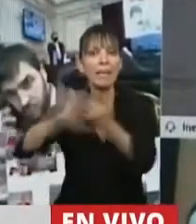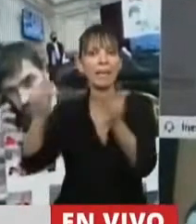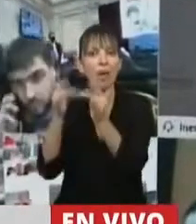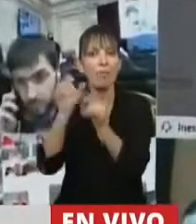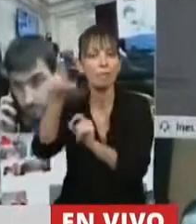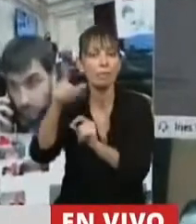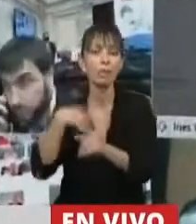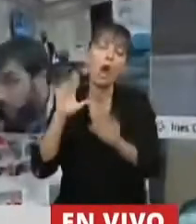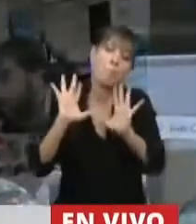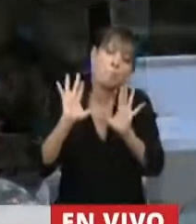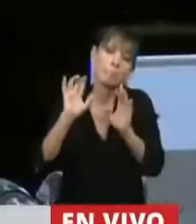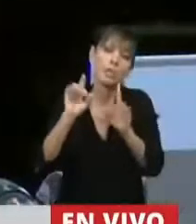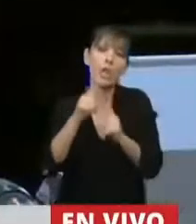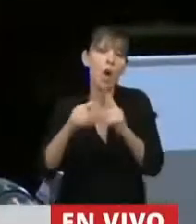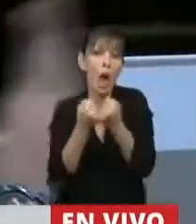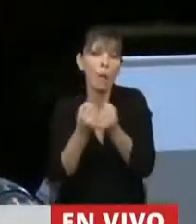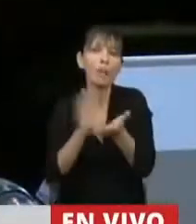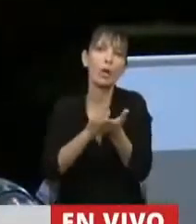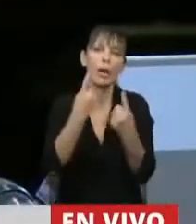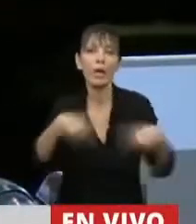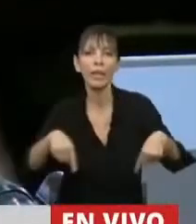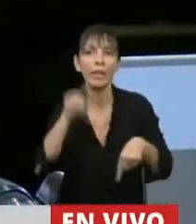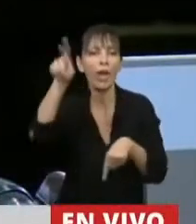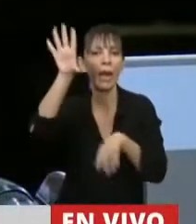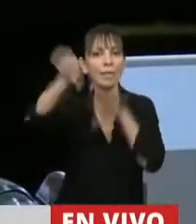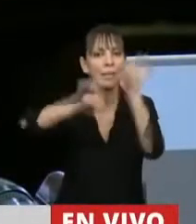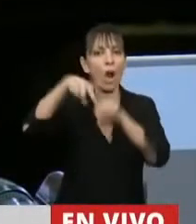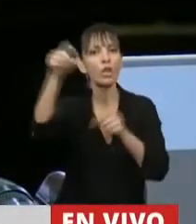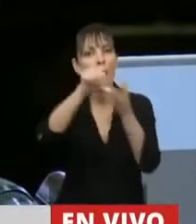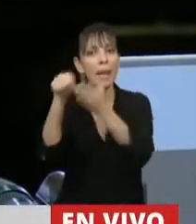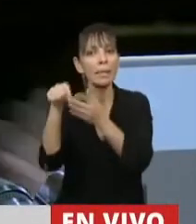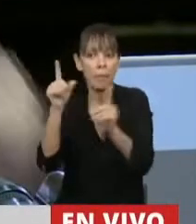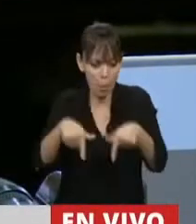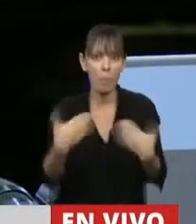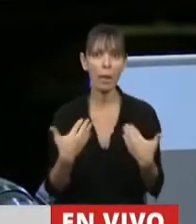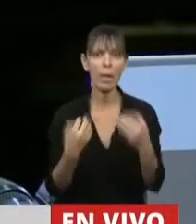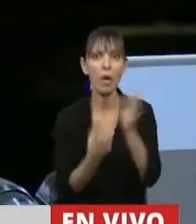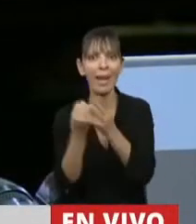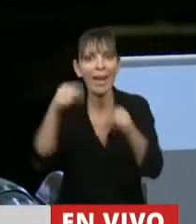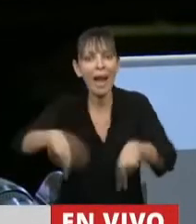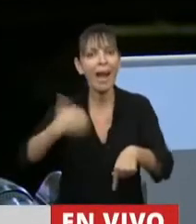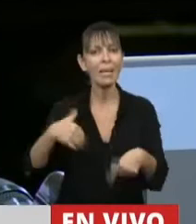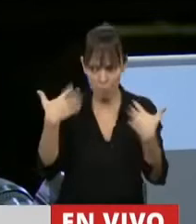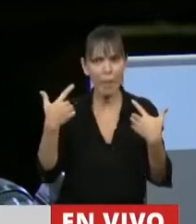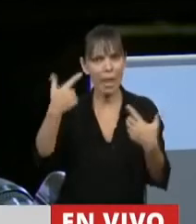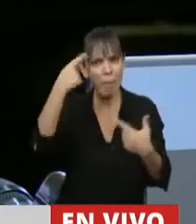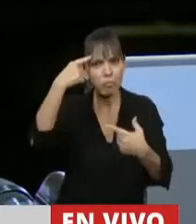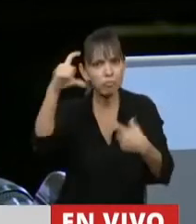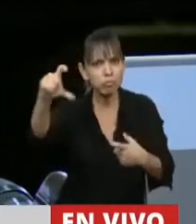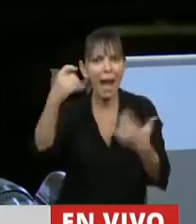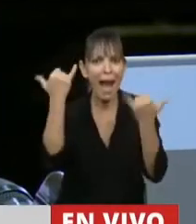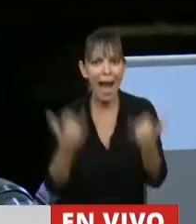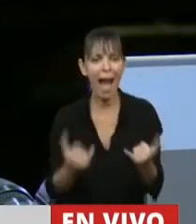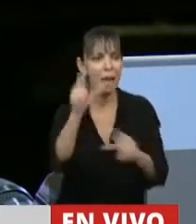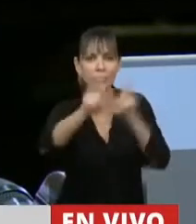Estoy en desacuerdo en la compra de contenidos extranjeros, totalmente, pero desarrollémoslo, tenemos talento acá, tenemos un montón de